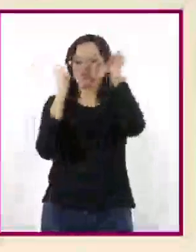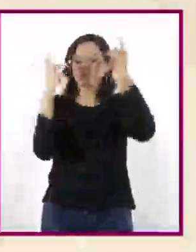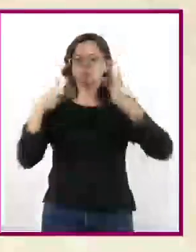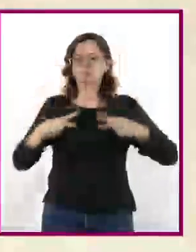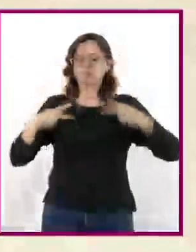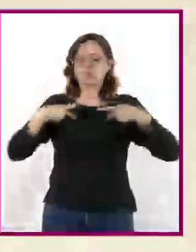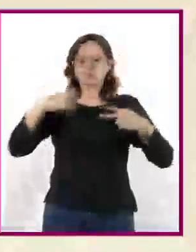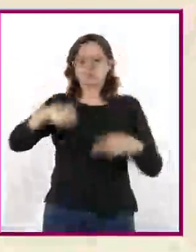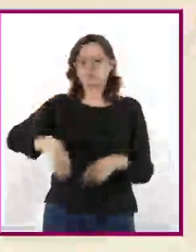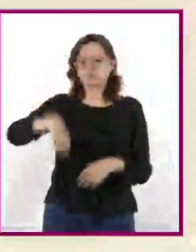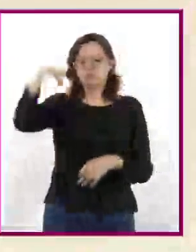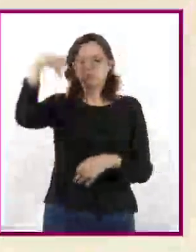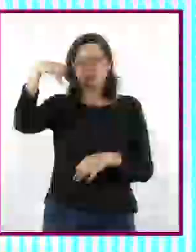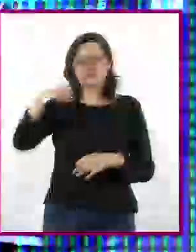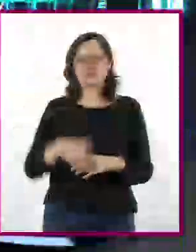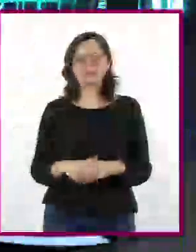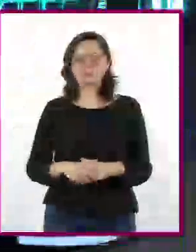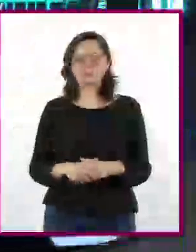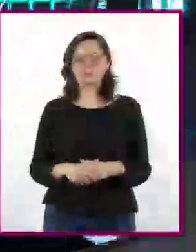¡Ostrali!